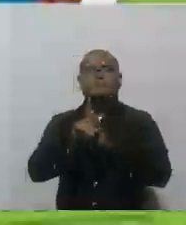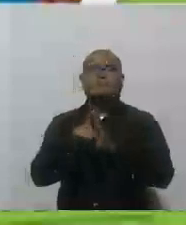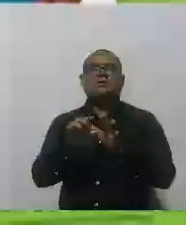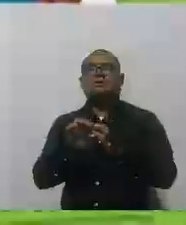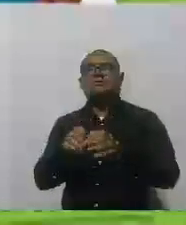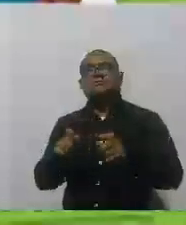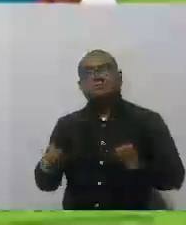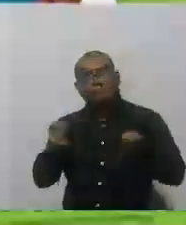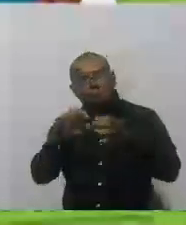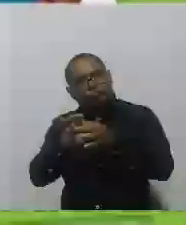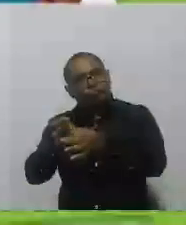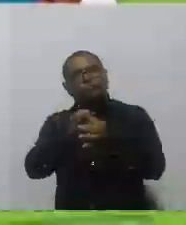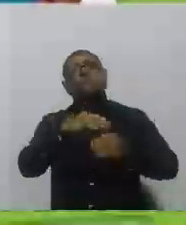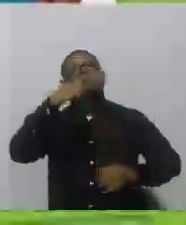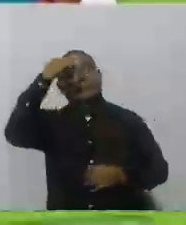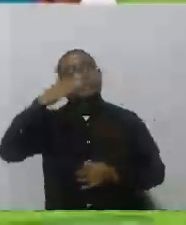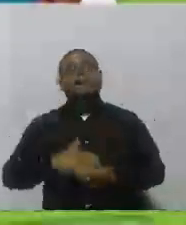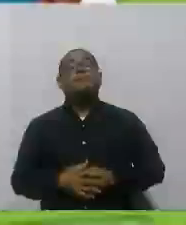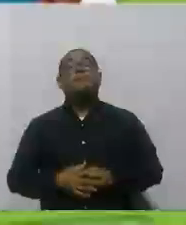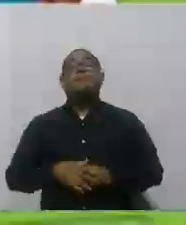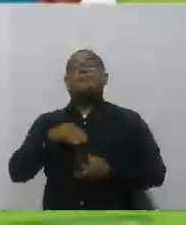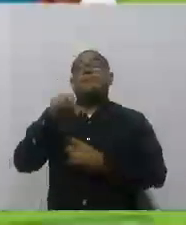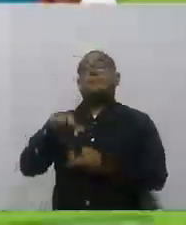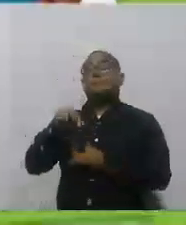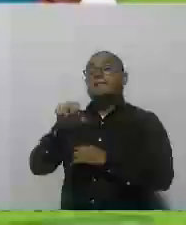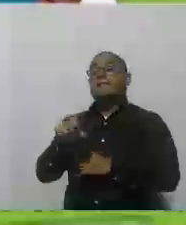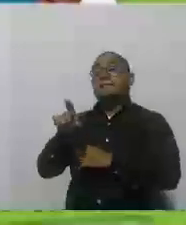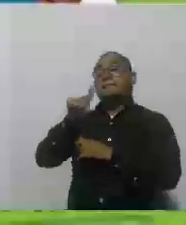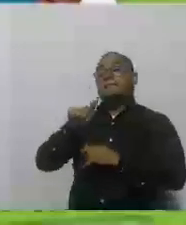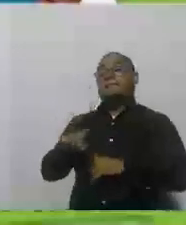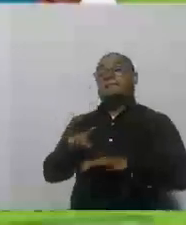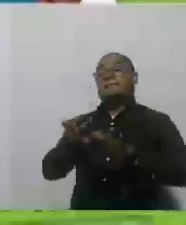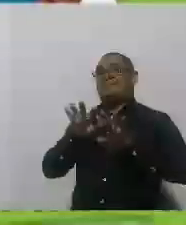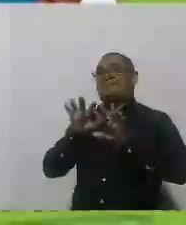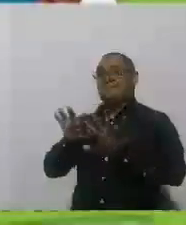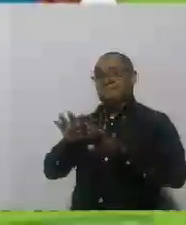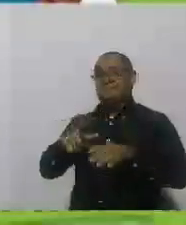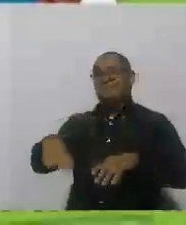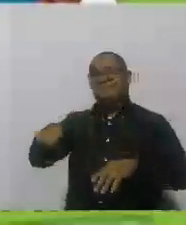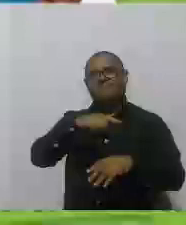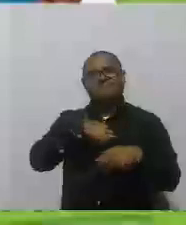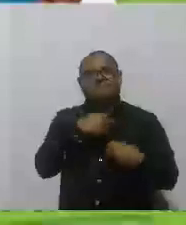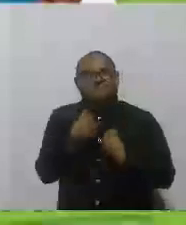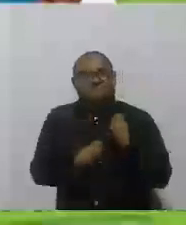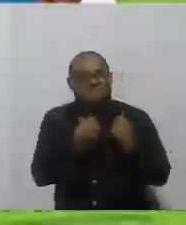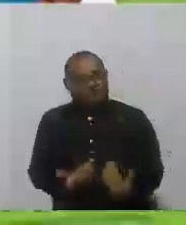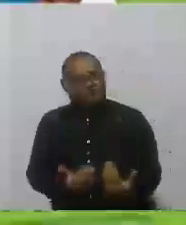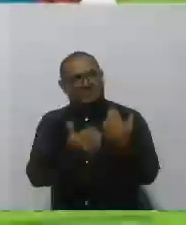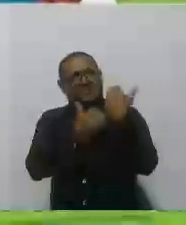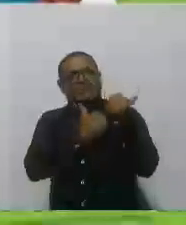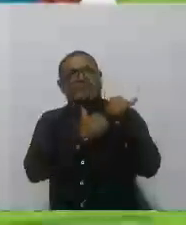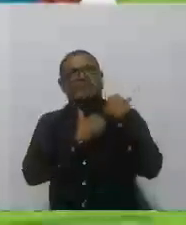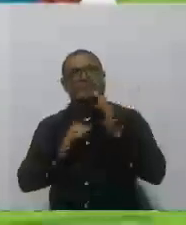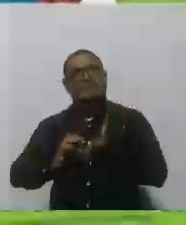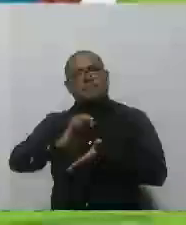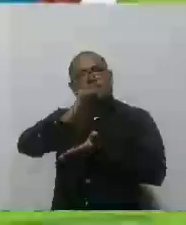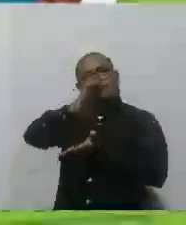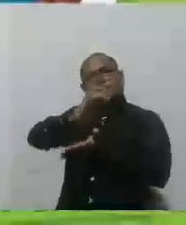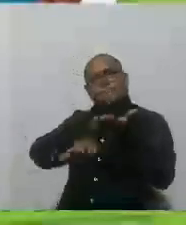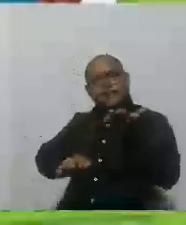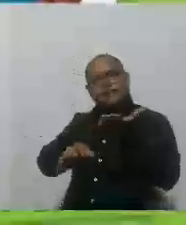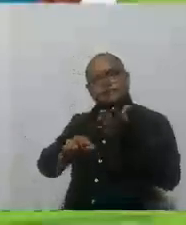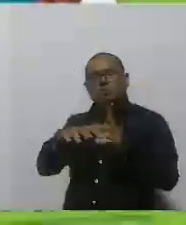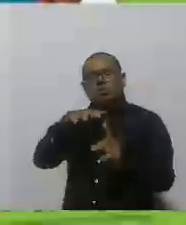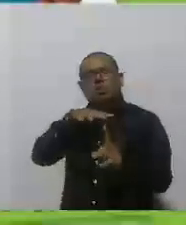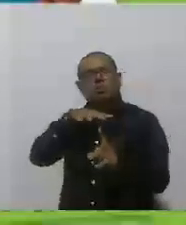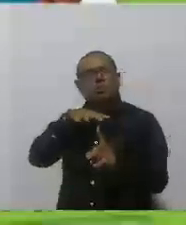Cartagena. El Plan de Emergencia Social Pedro Romero es quien se encarga de mitigar los efectos